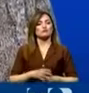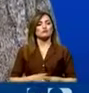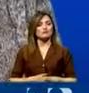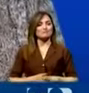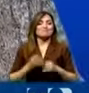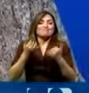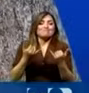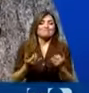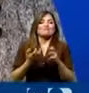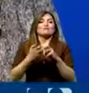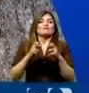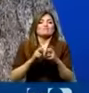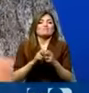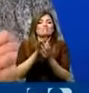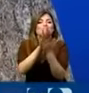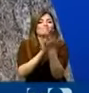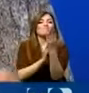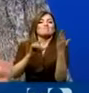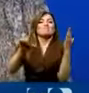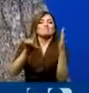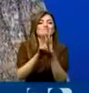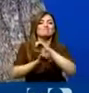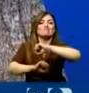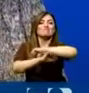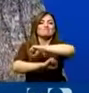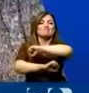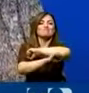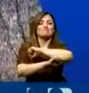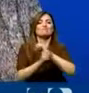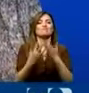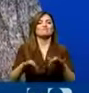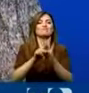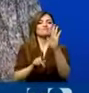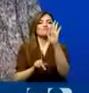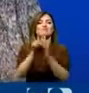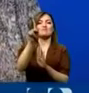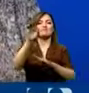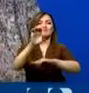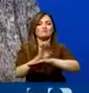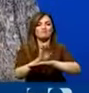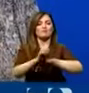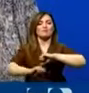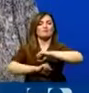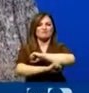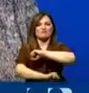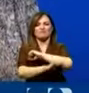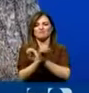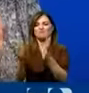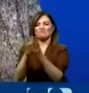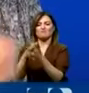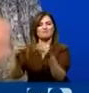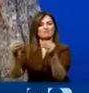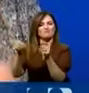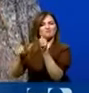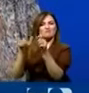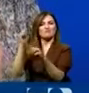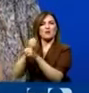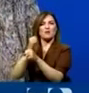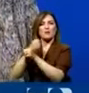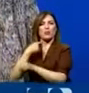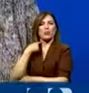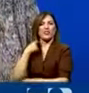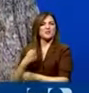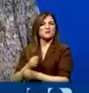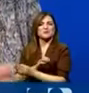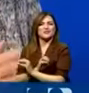estamos enfrentados a un proyecto de ley que es fundamental para el progreso del Ecuador y es fundamental para darle una solución a los ecuatorianos que no